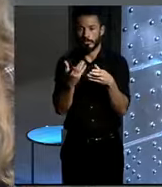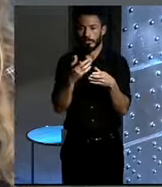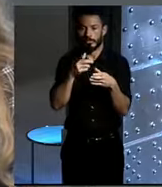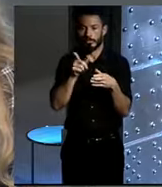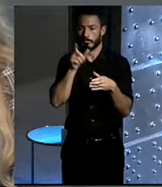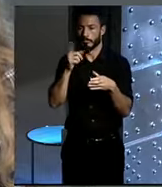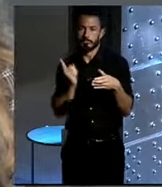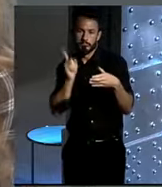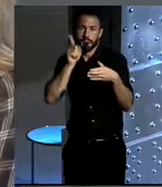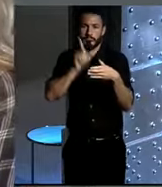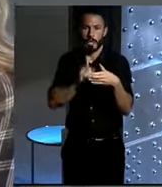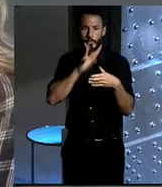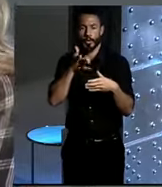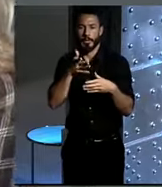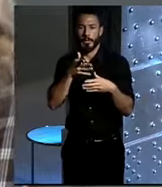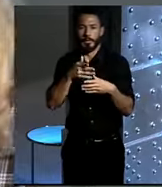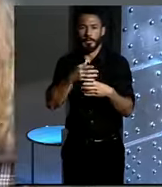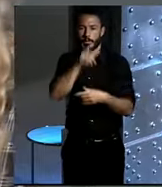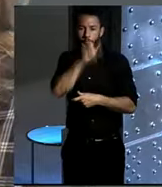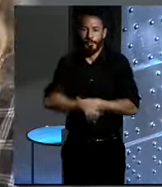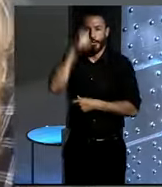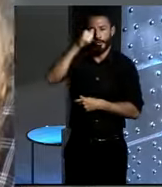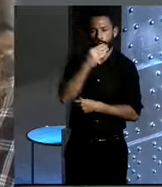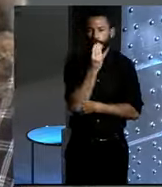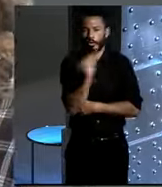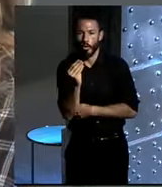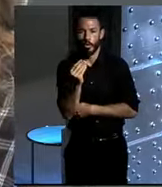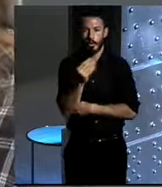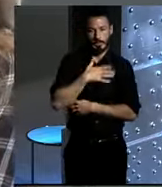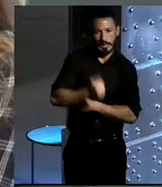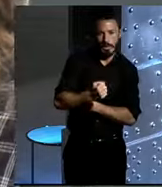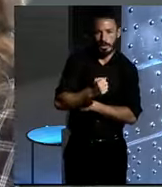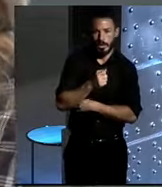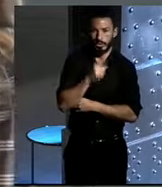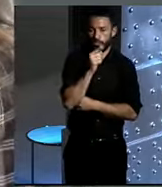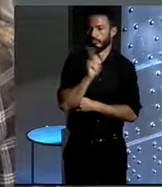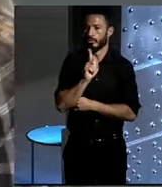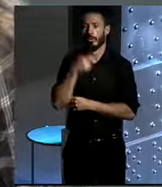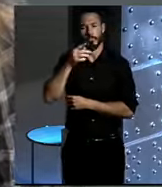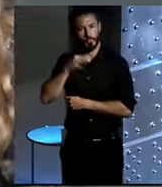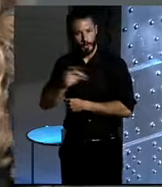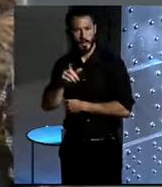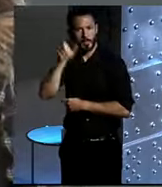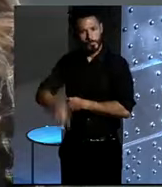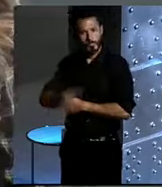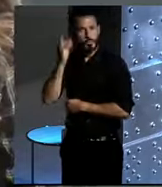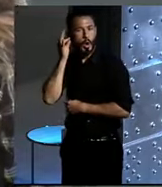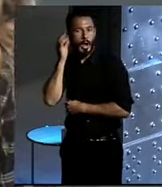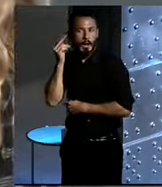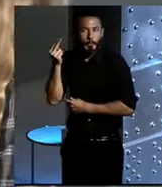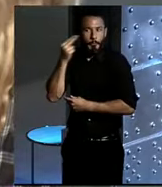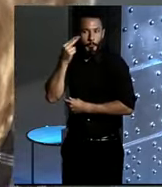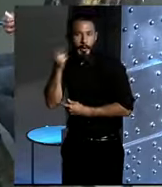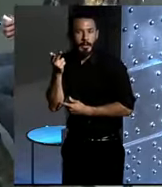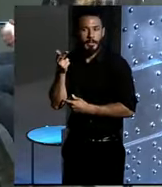ser hombre, joven y temerario para ir en bicicleta. Que puedes ser mujer, alfeñique y más bien cobarde y moverte en bicicleta perfectamente.